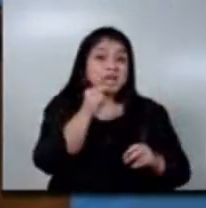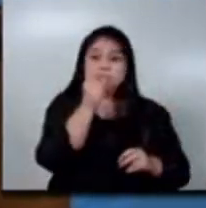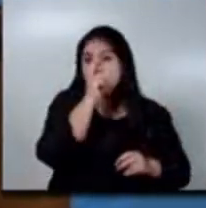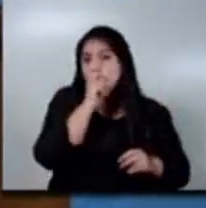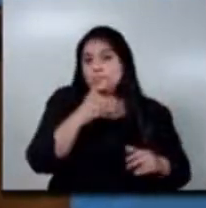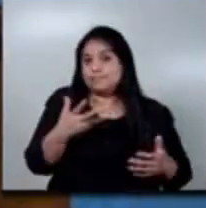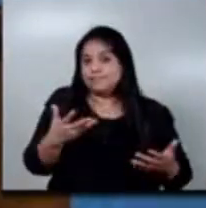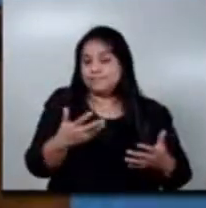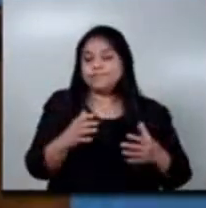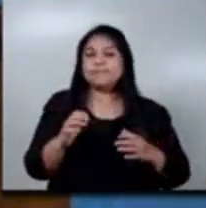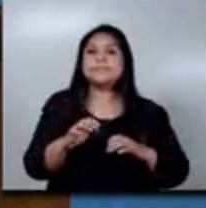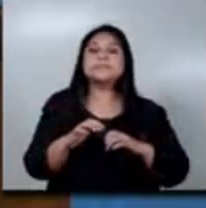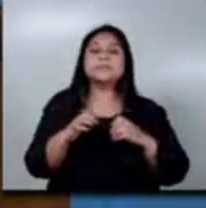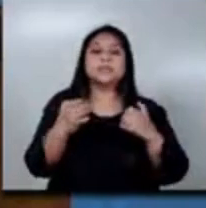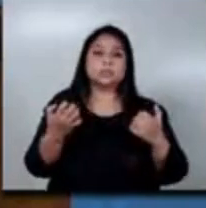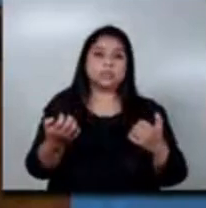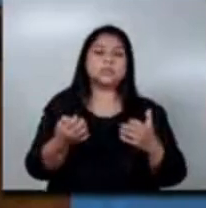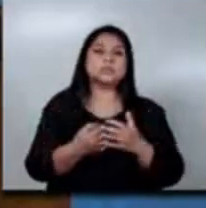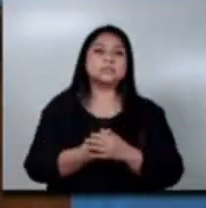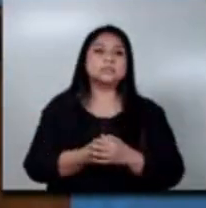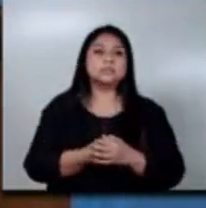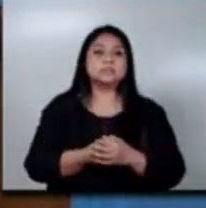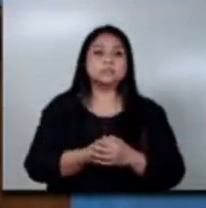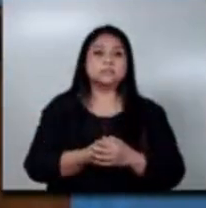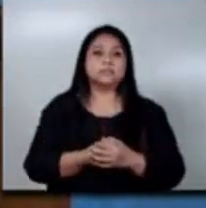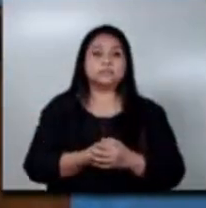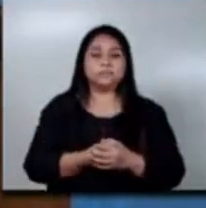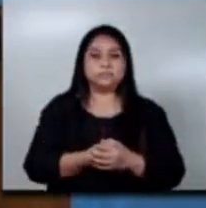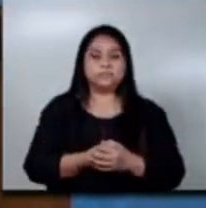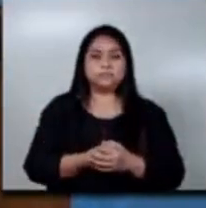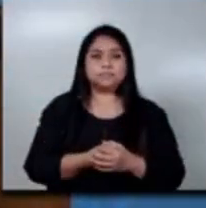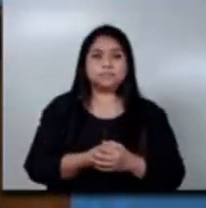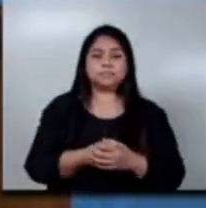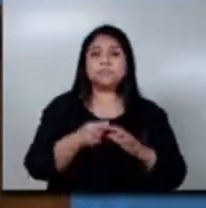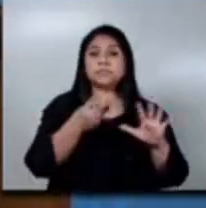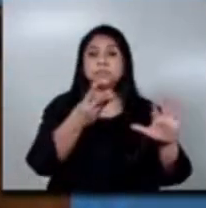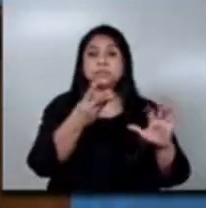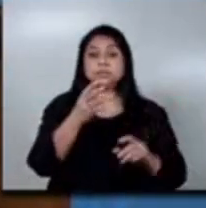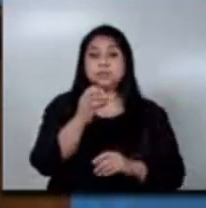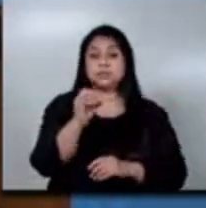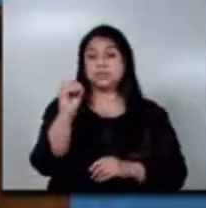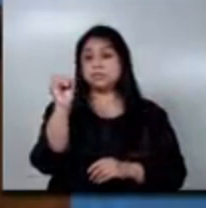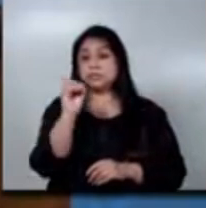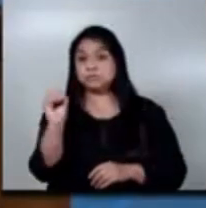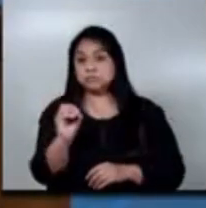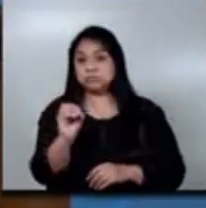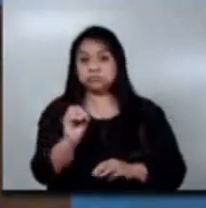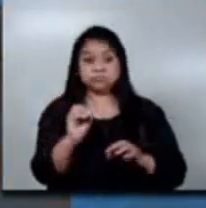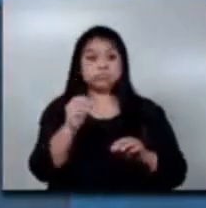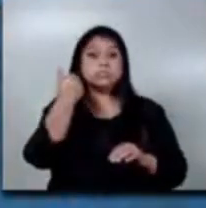Bueno, entonces, hablábamos de que el ochenta por ciento de las enfermedades raras